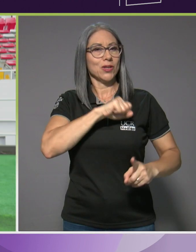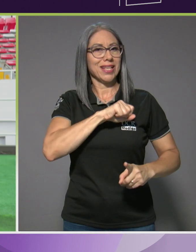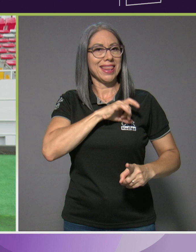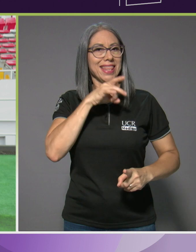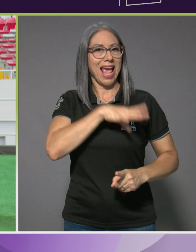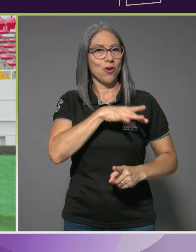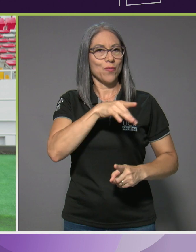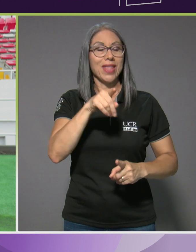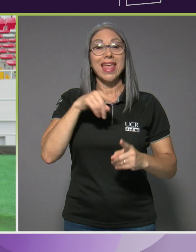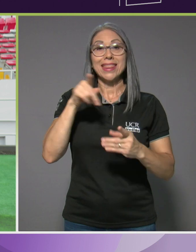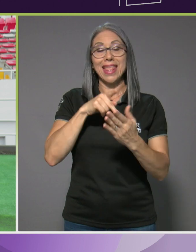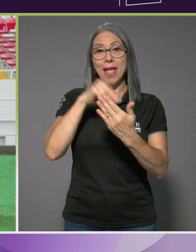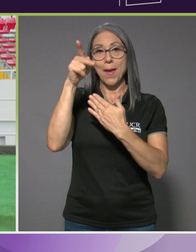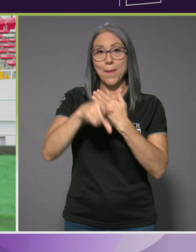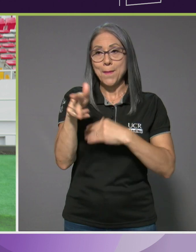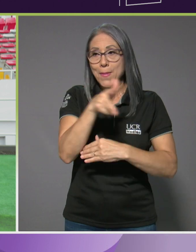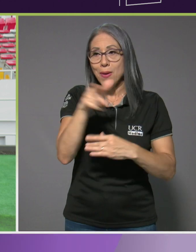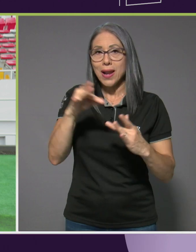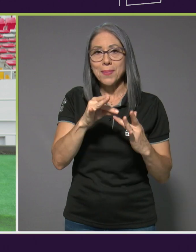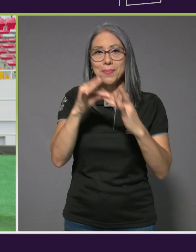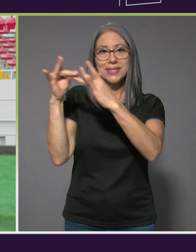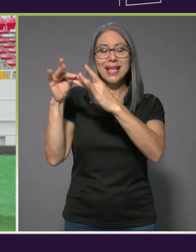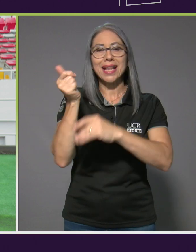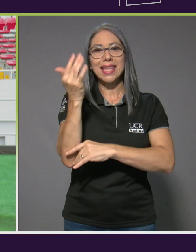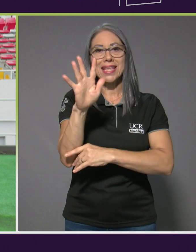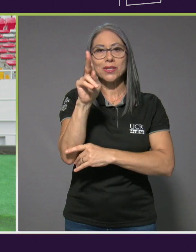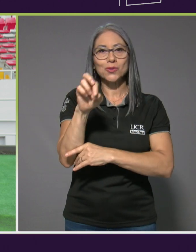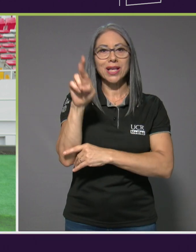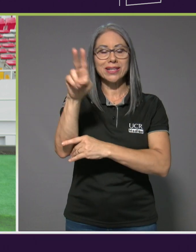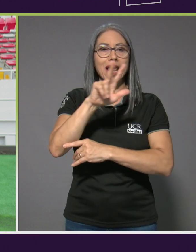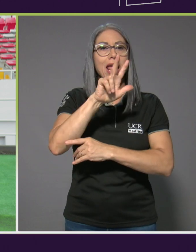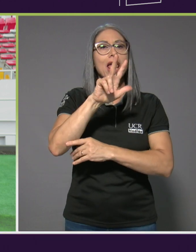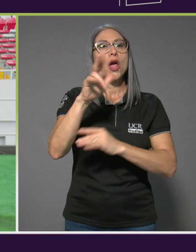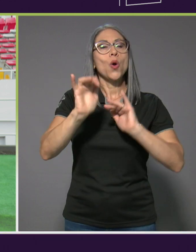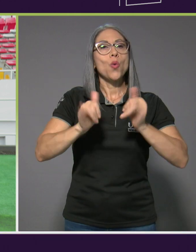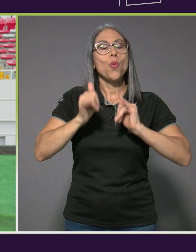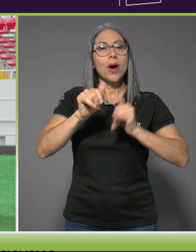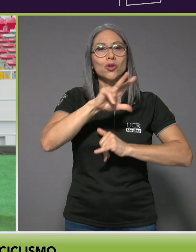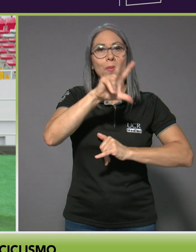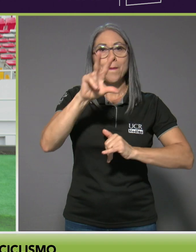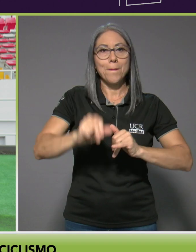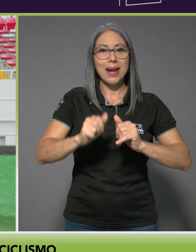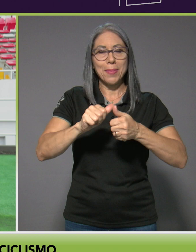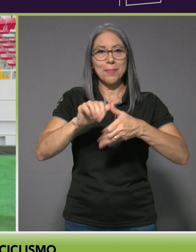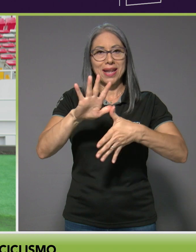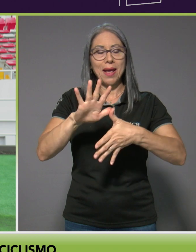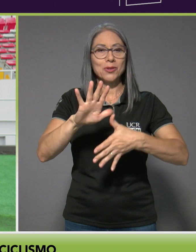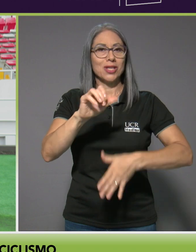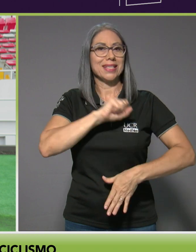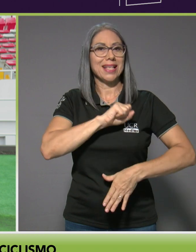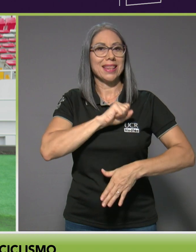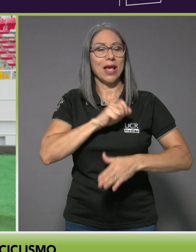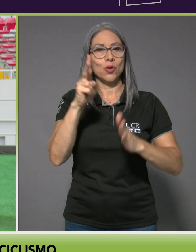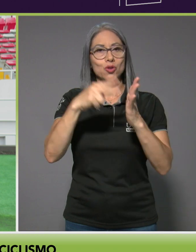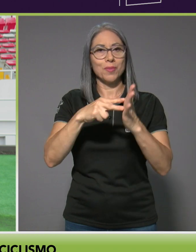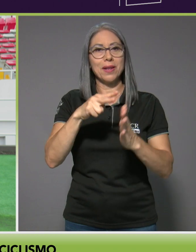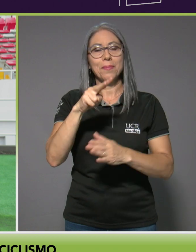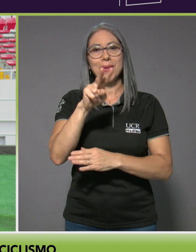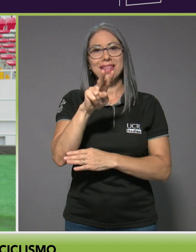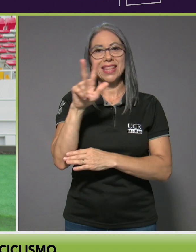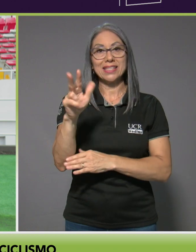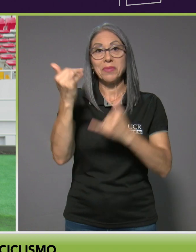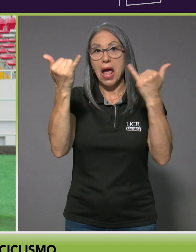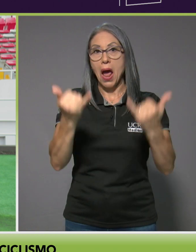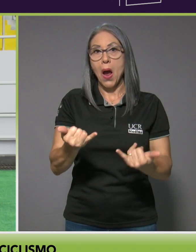de la cobertura especial de 15 UCR de los Juegos para Panamericano Santiago 2023. A continuación le presentamos